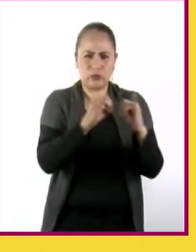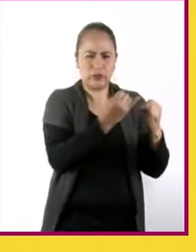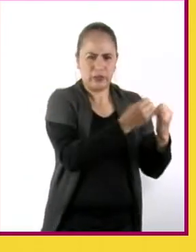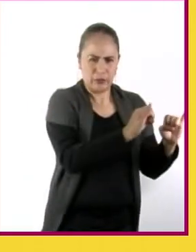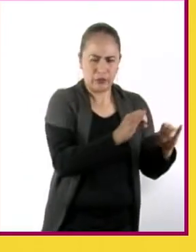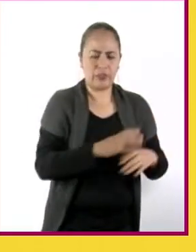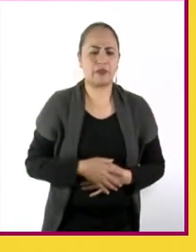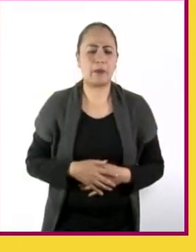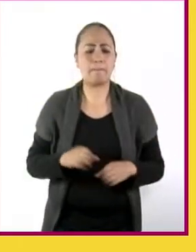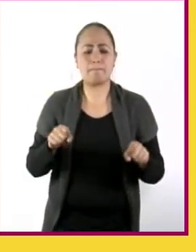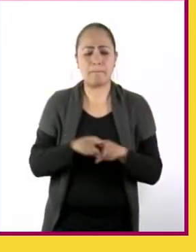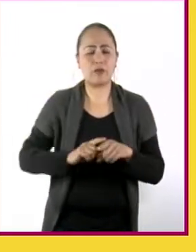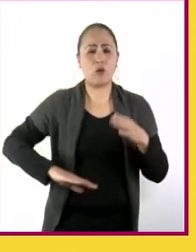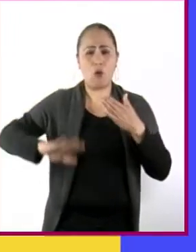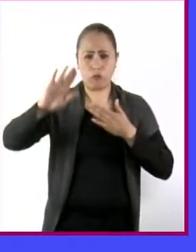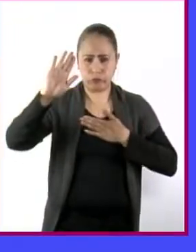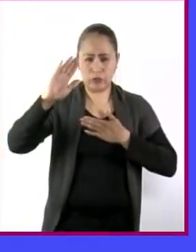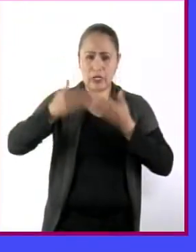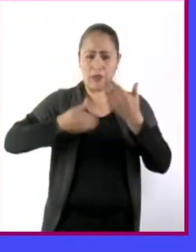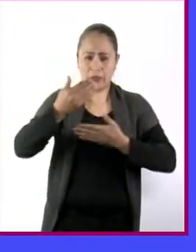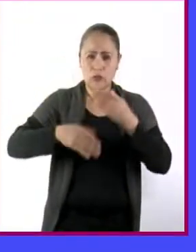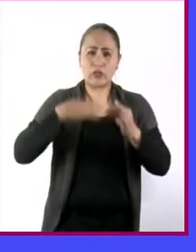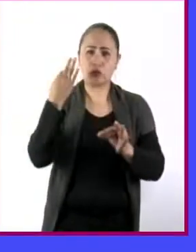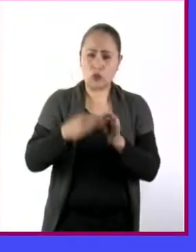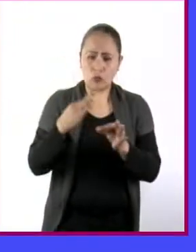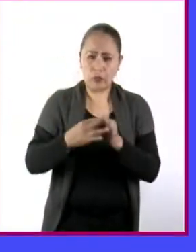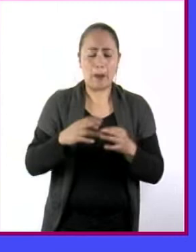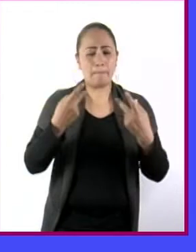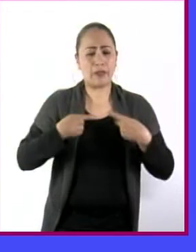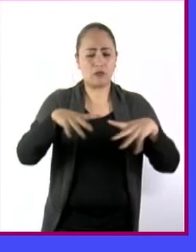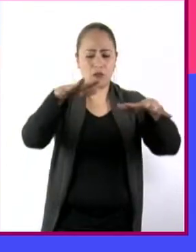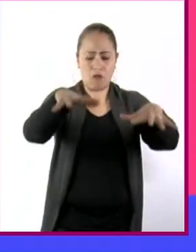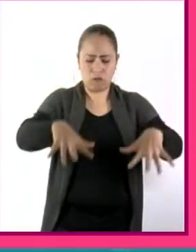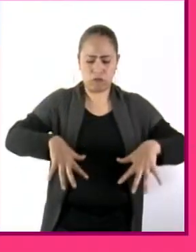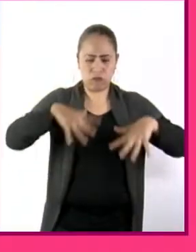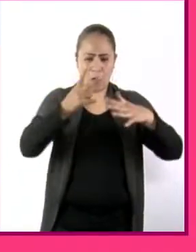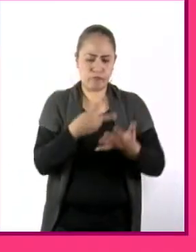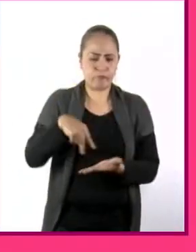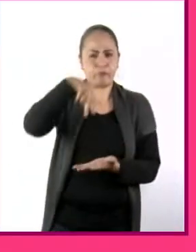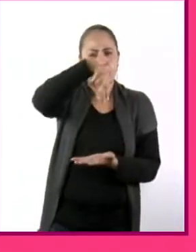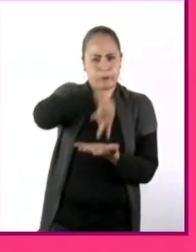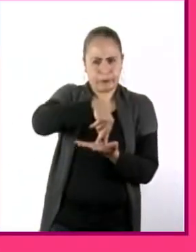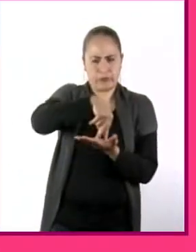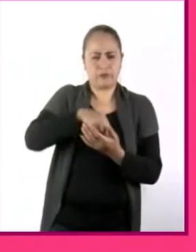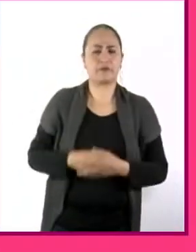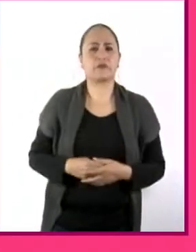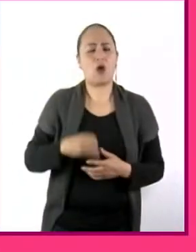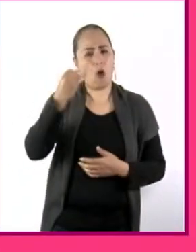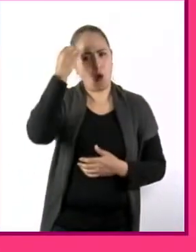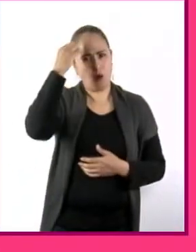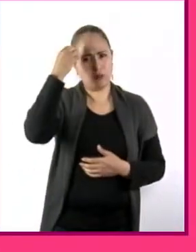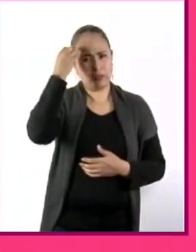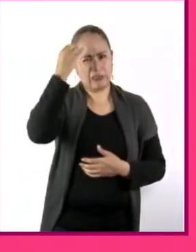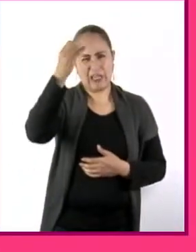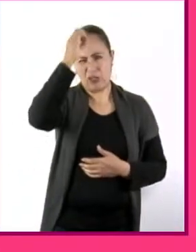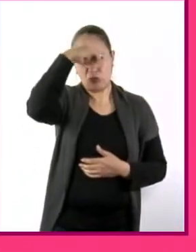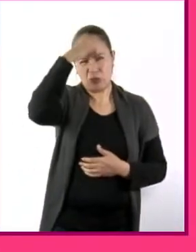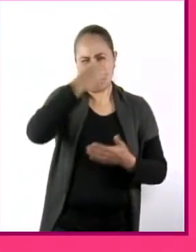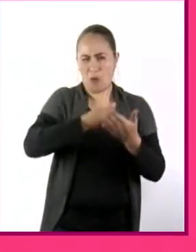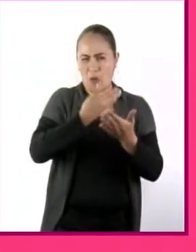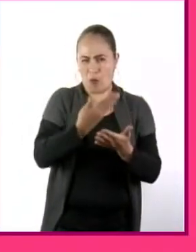compromisos, hablar en público, expresar y argumentar opiniones y propuestas,